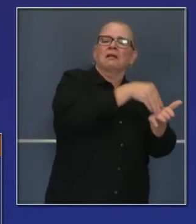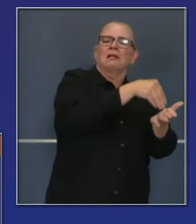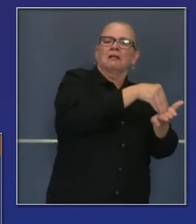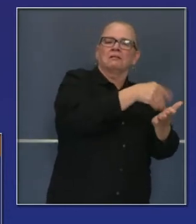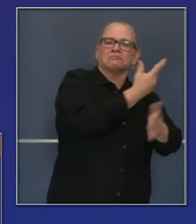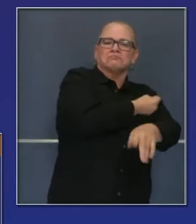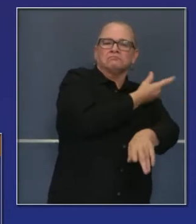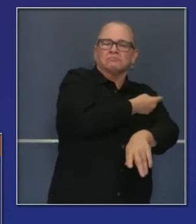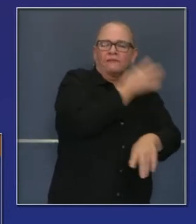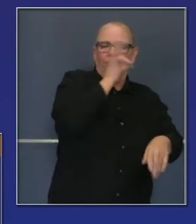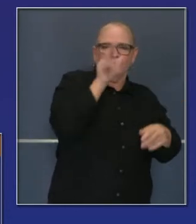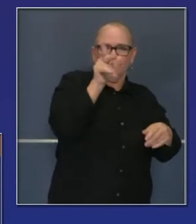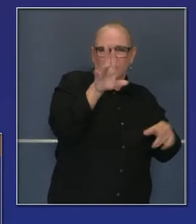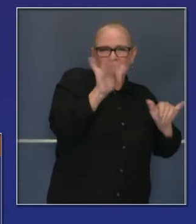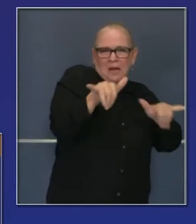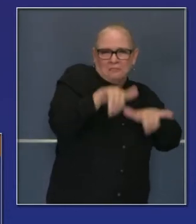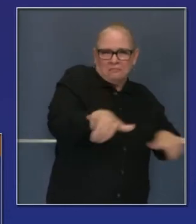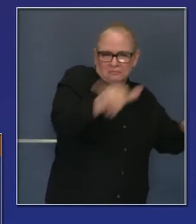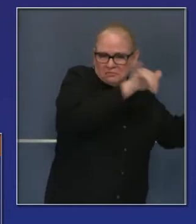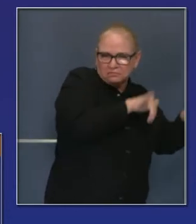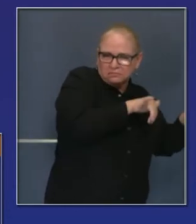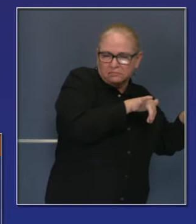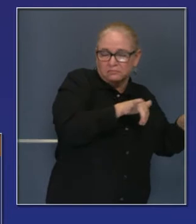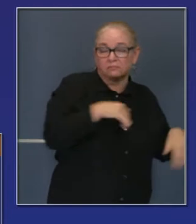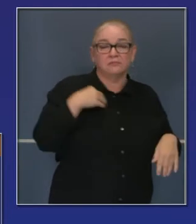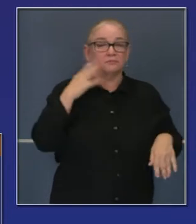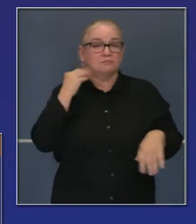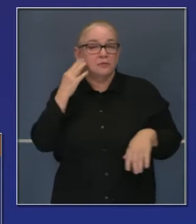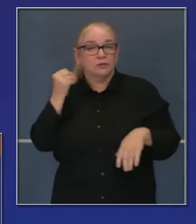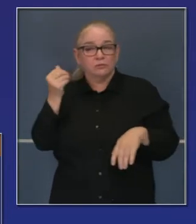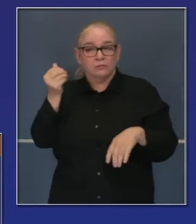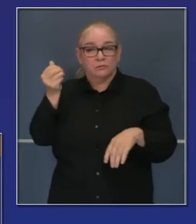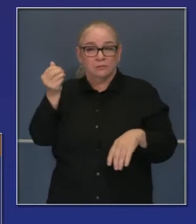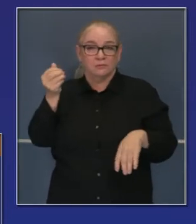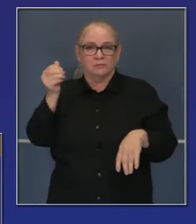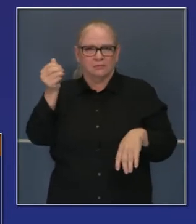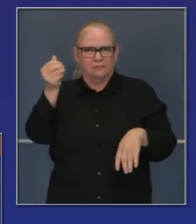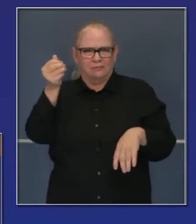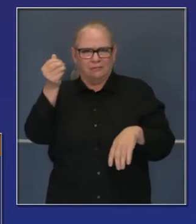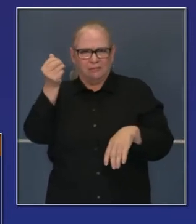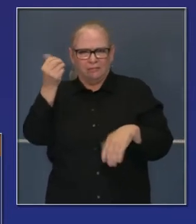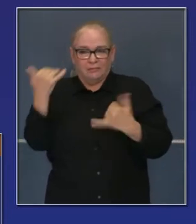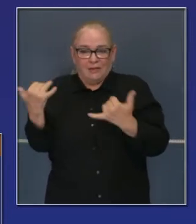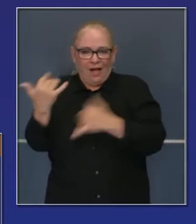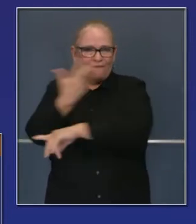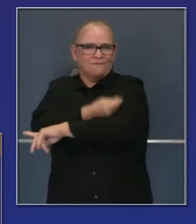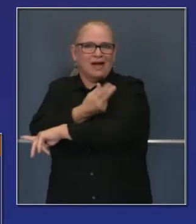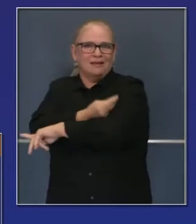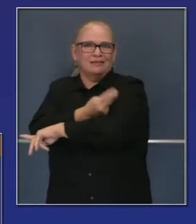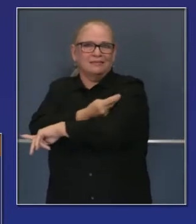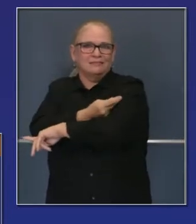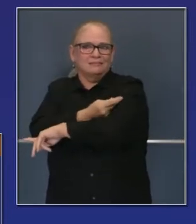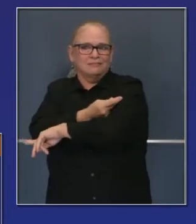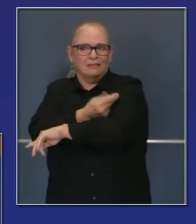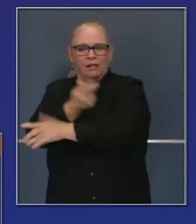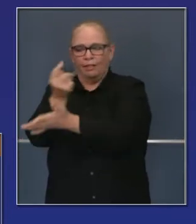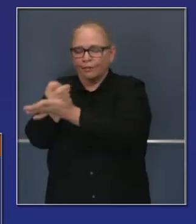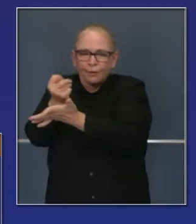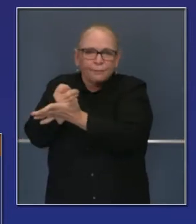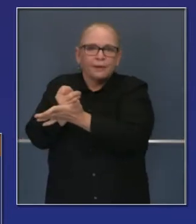año distribuidas por el estado de California para el resfriado. En el 2009 yo tuve esta experiencia